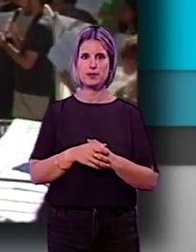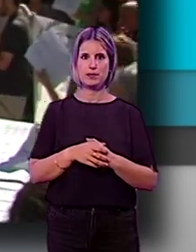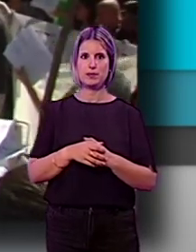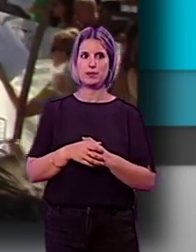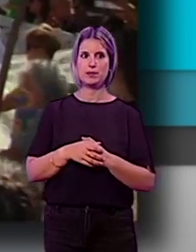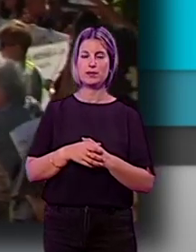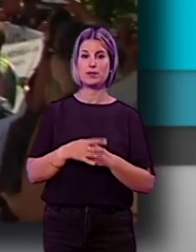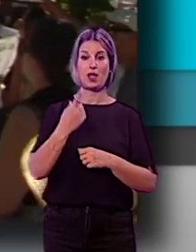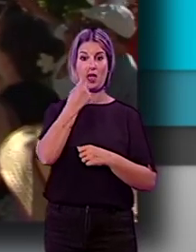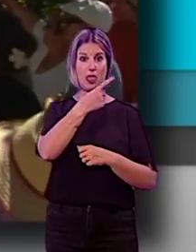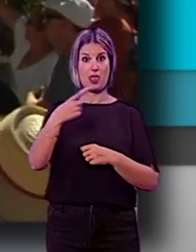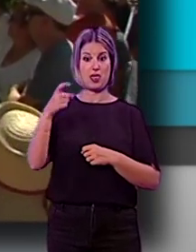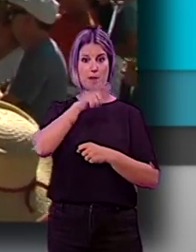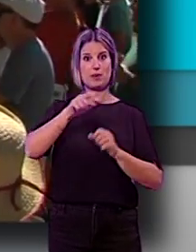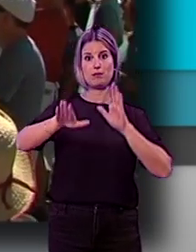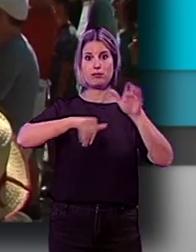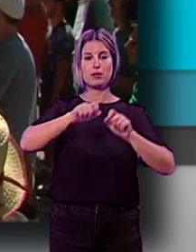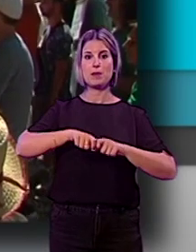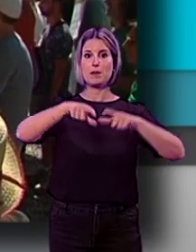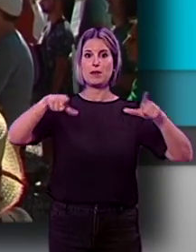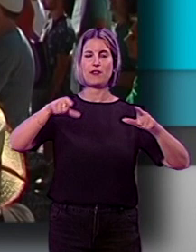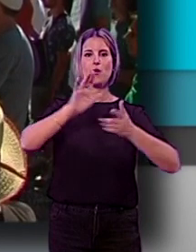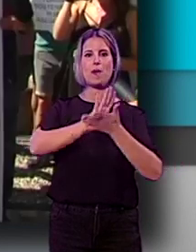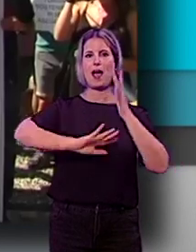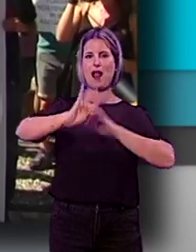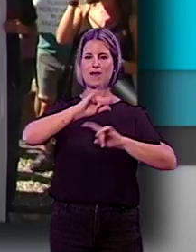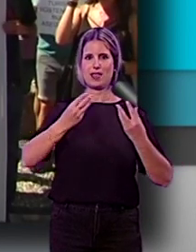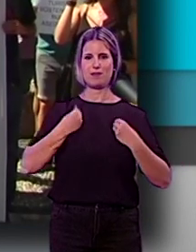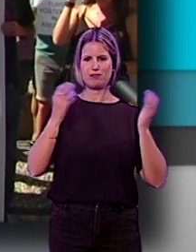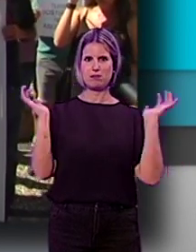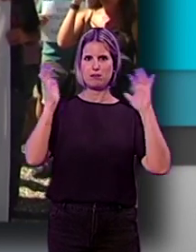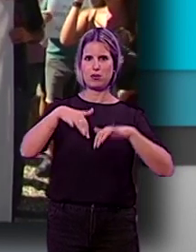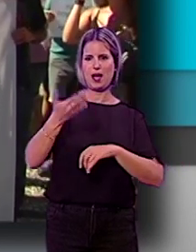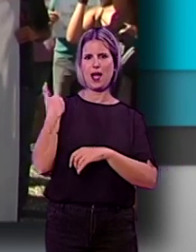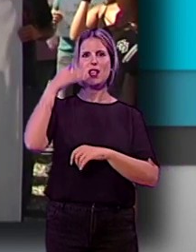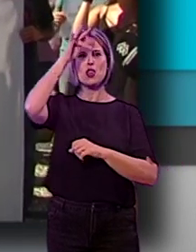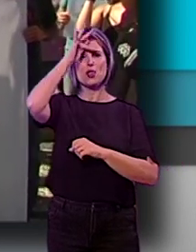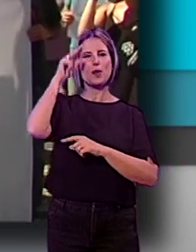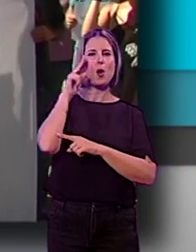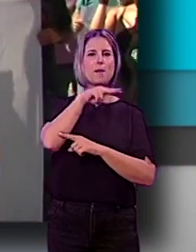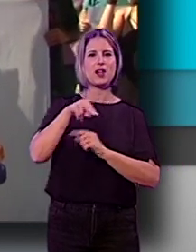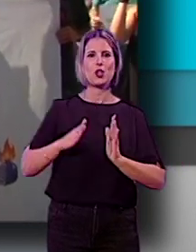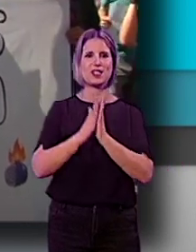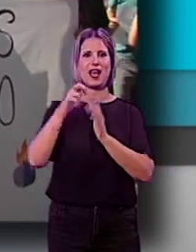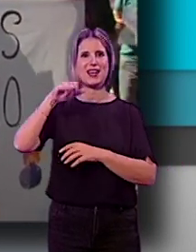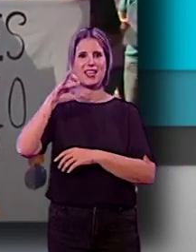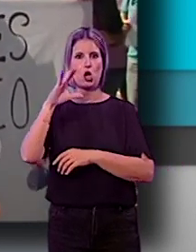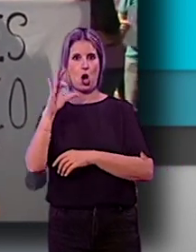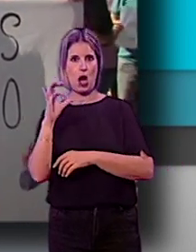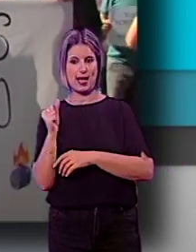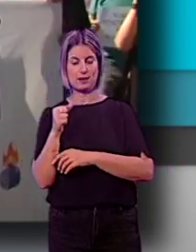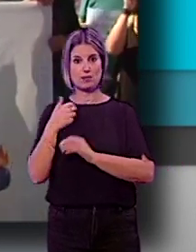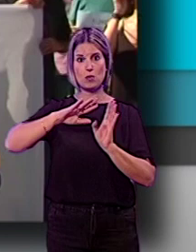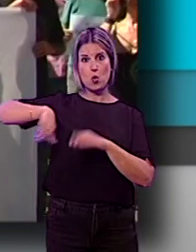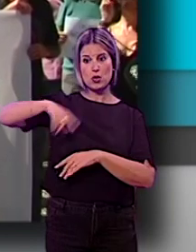Un centenar de personas convocadas por la plataforma Alba y Fin Habitable se concentraron ayer domingo en el Mirador de San Nicolás para exponer que en los últimos